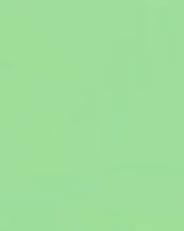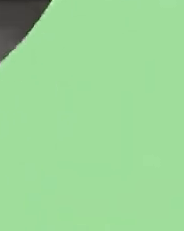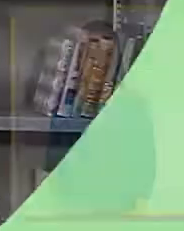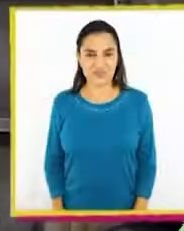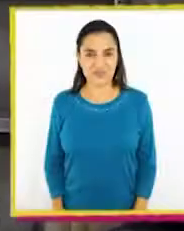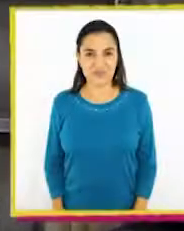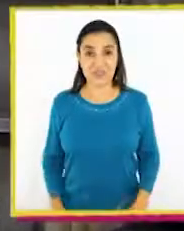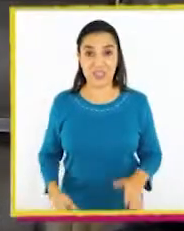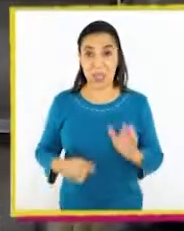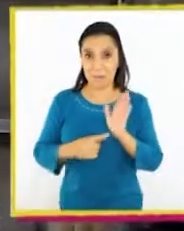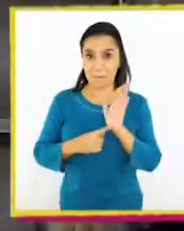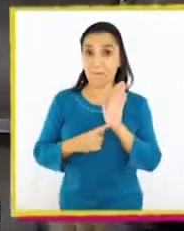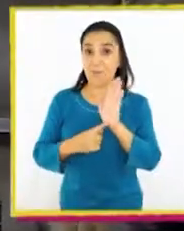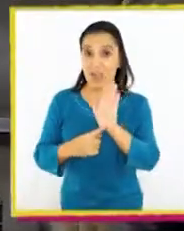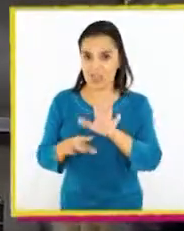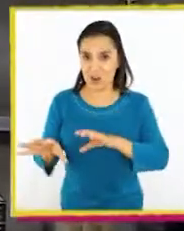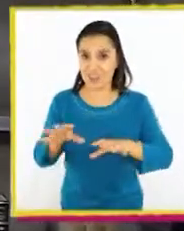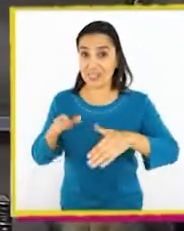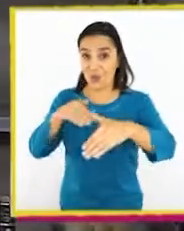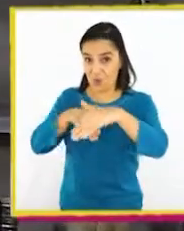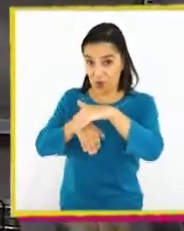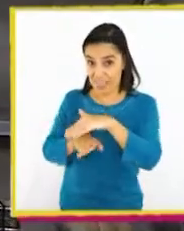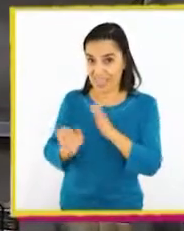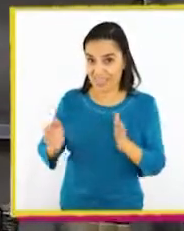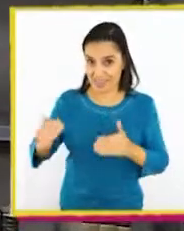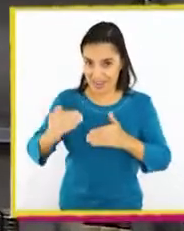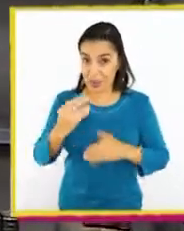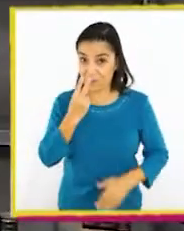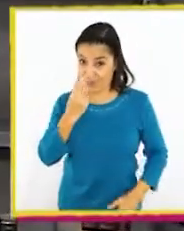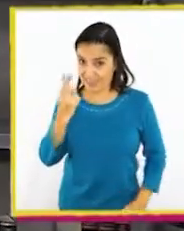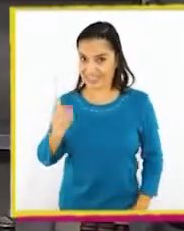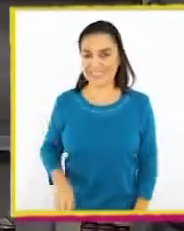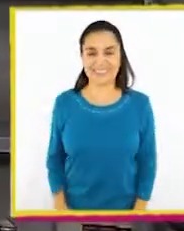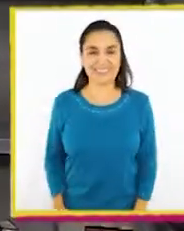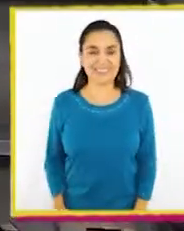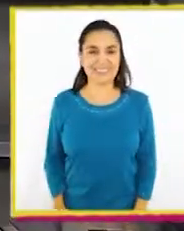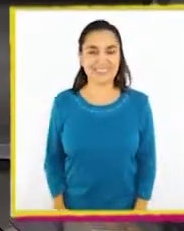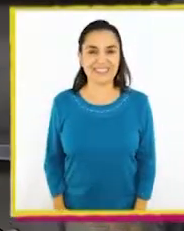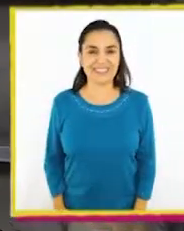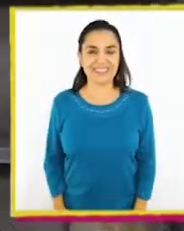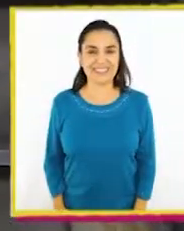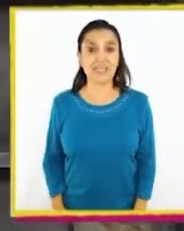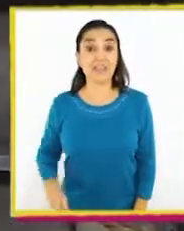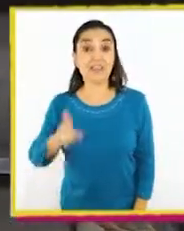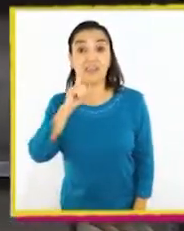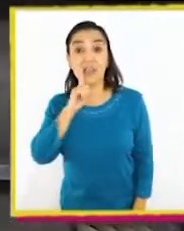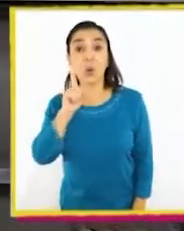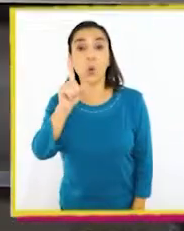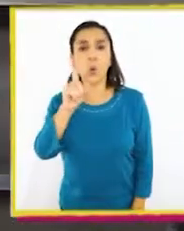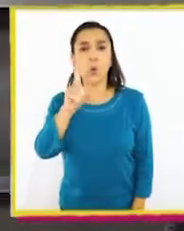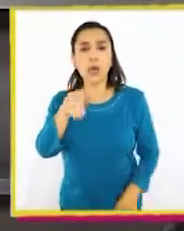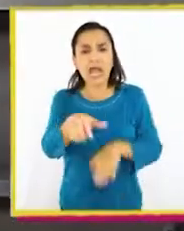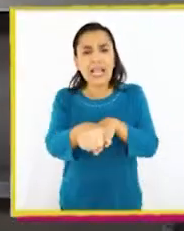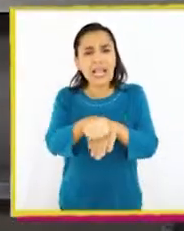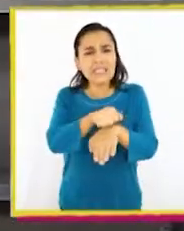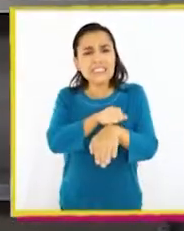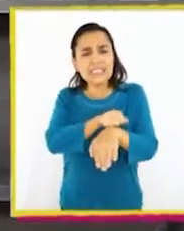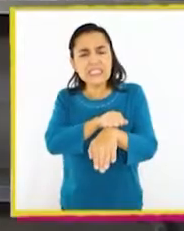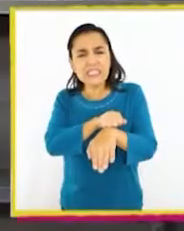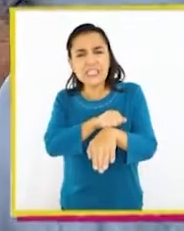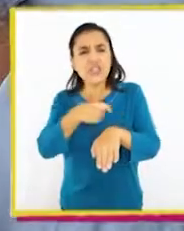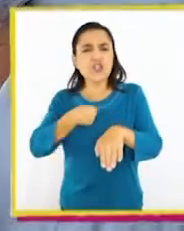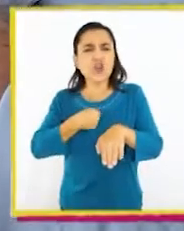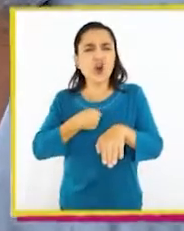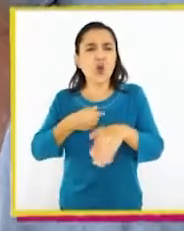¿Les muestro lo que tengo guardado? ¡Miren! ¡Tengo un calcetín de cuando era